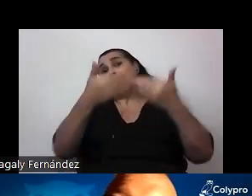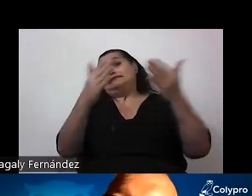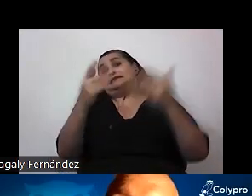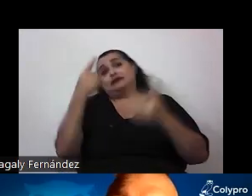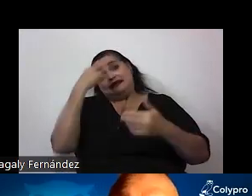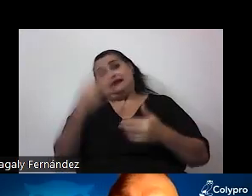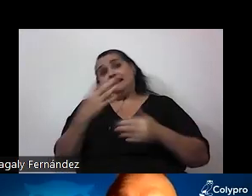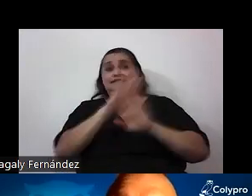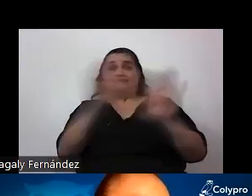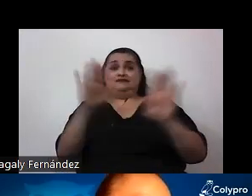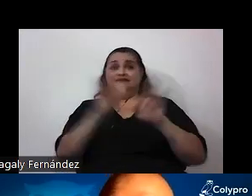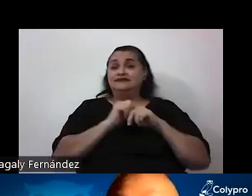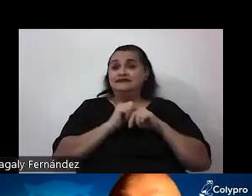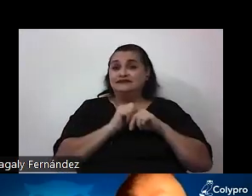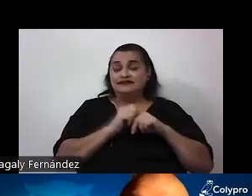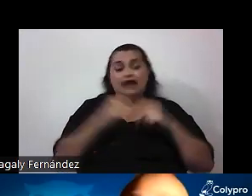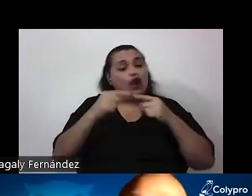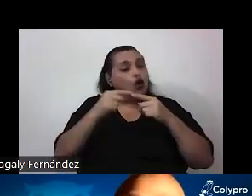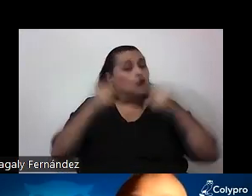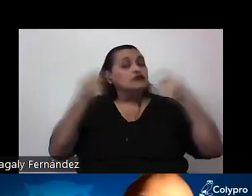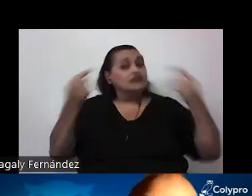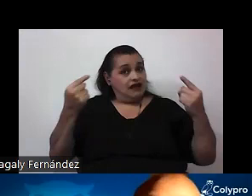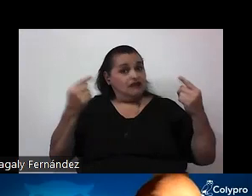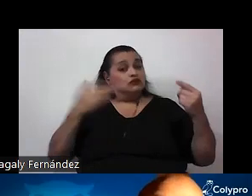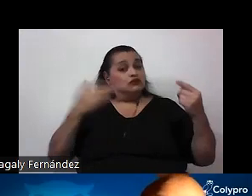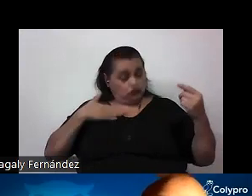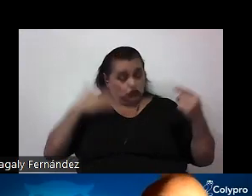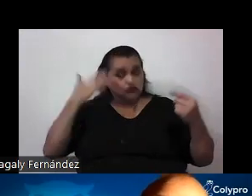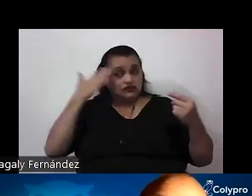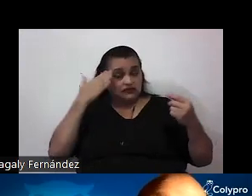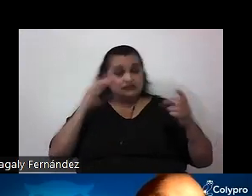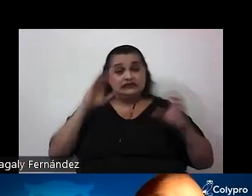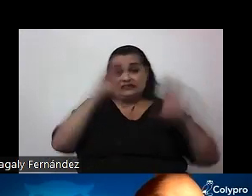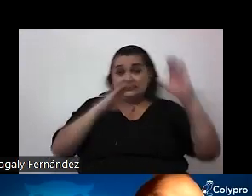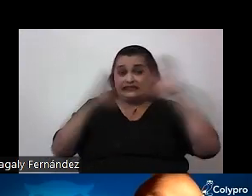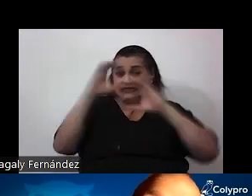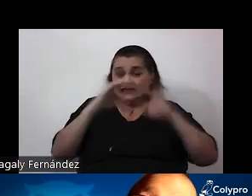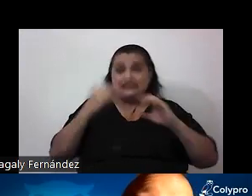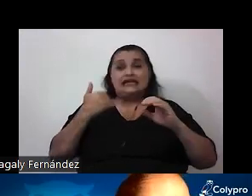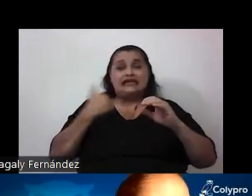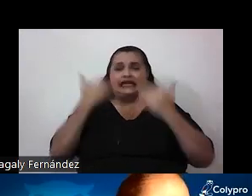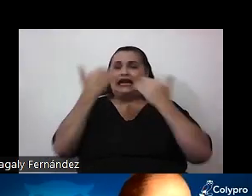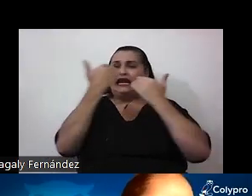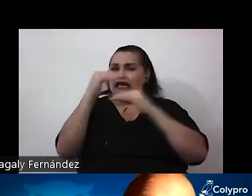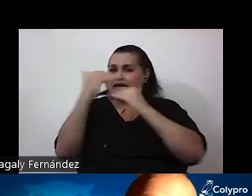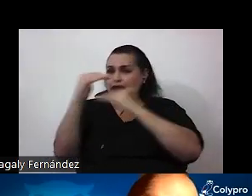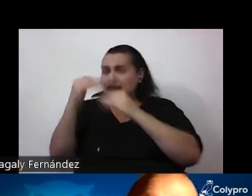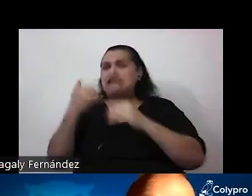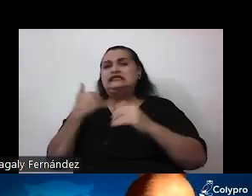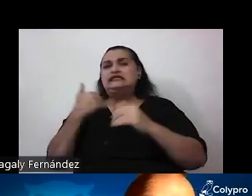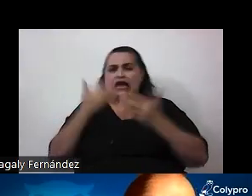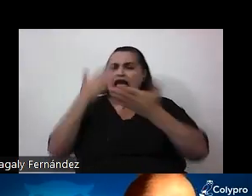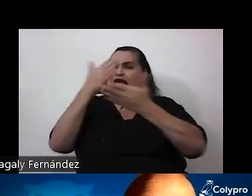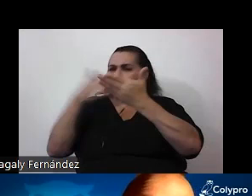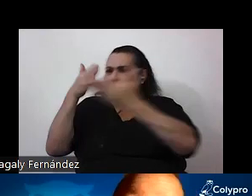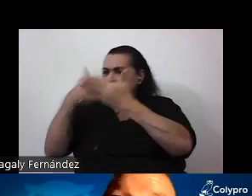por el contrario aún sabiendo que la ciencia tiene límites y tiene sesgos porque es parte de la